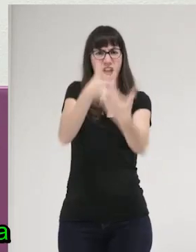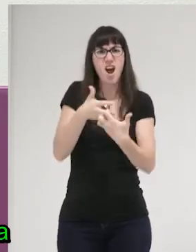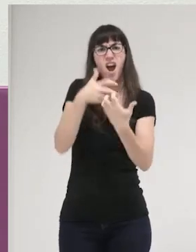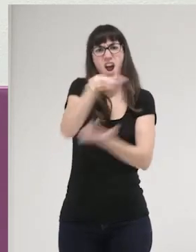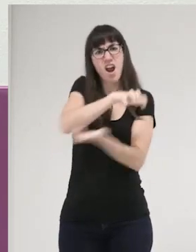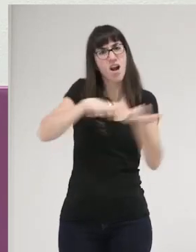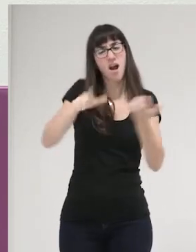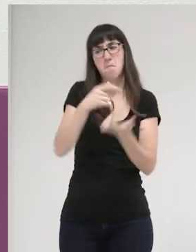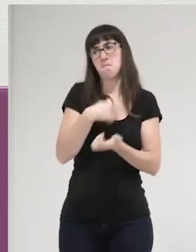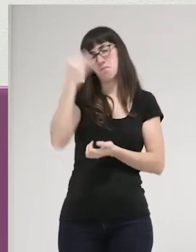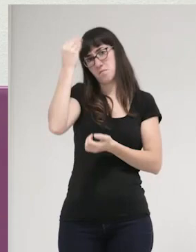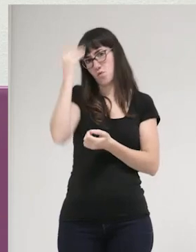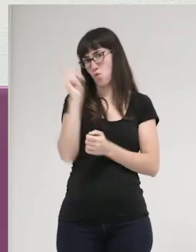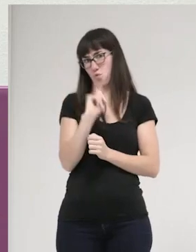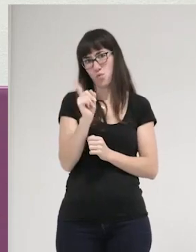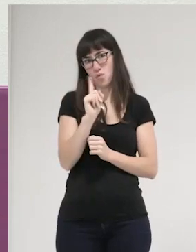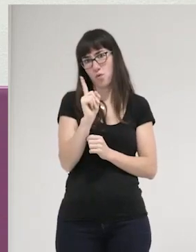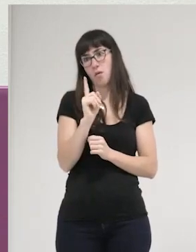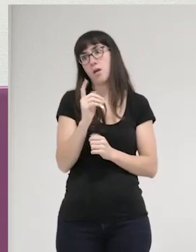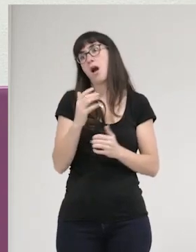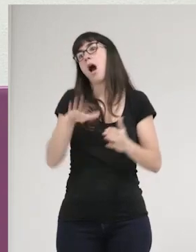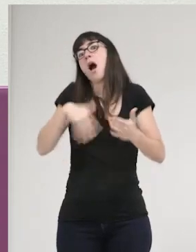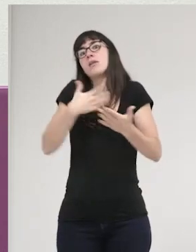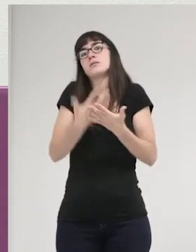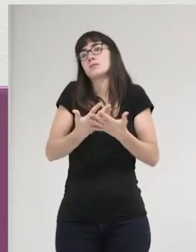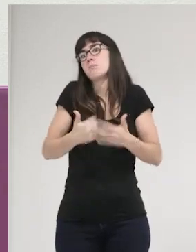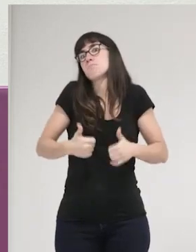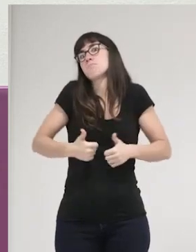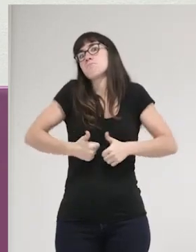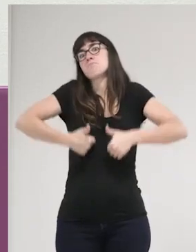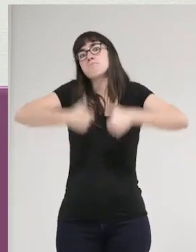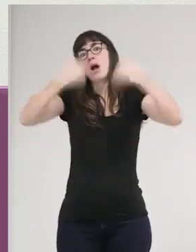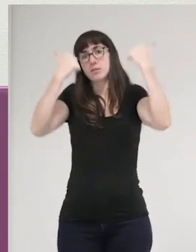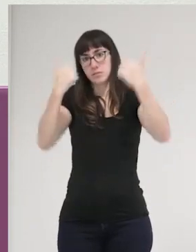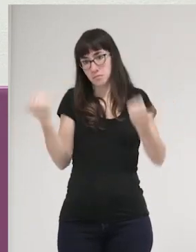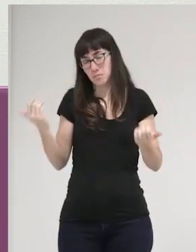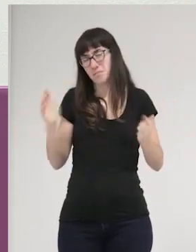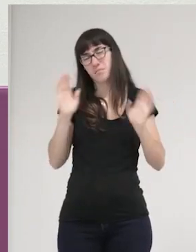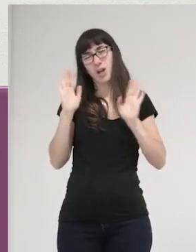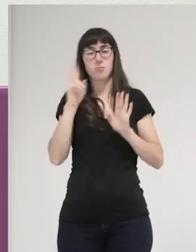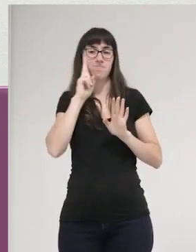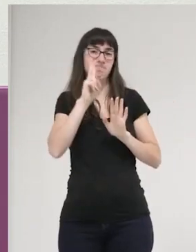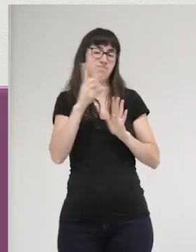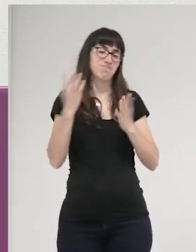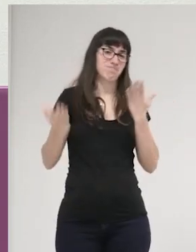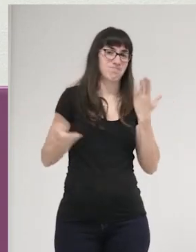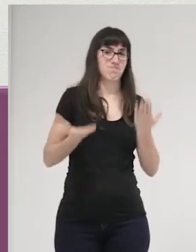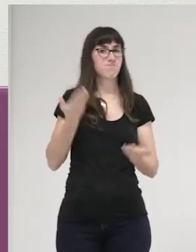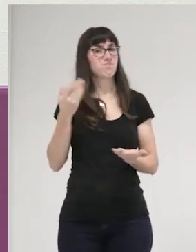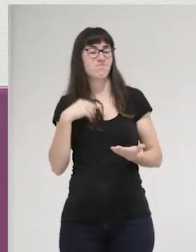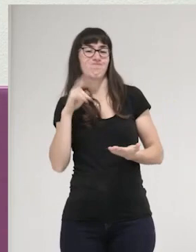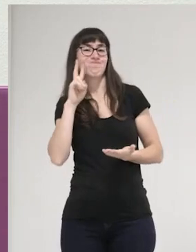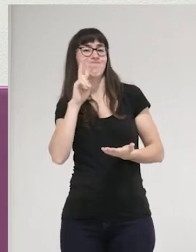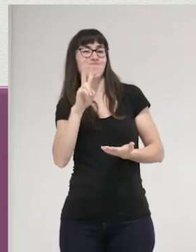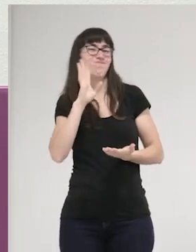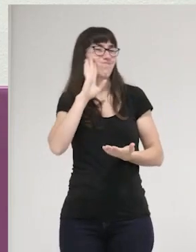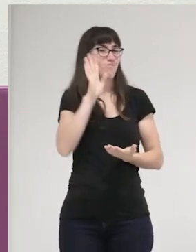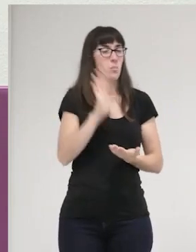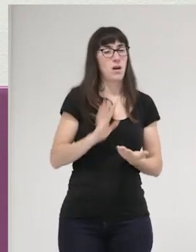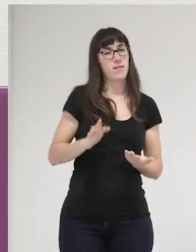necesaria, y tampoco creo que sea contra otros individuos. No sé, ¿no? O me parece que aquí también no me parece